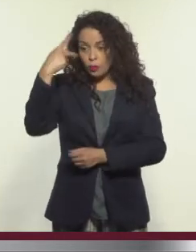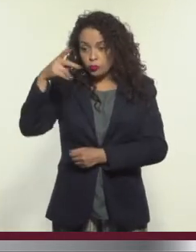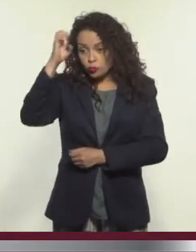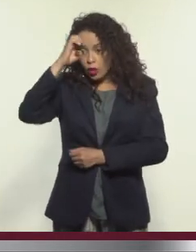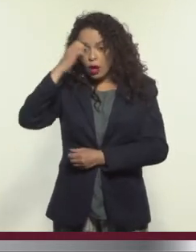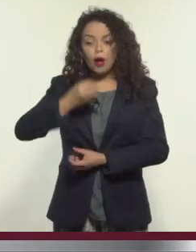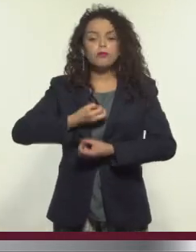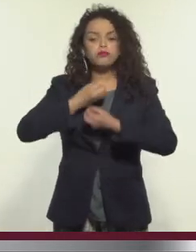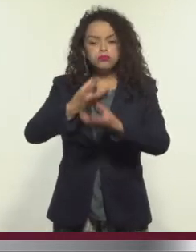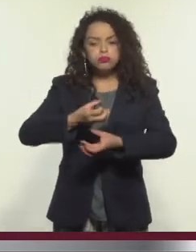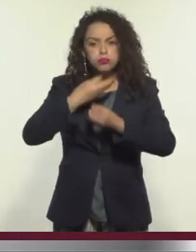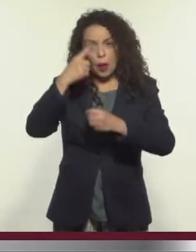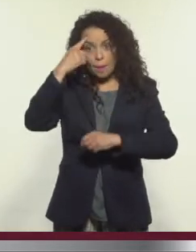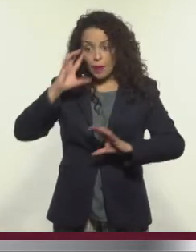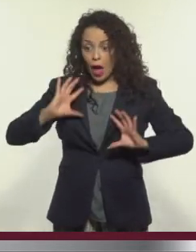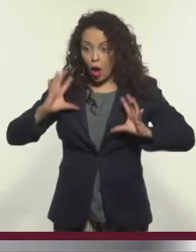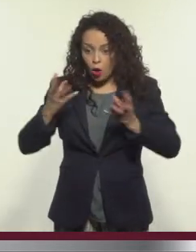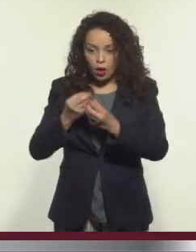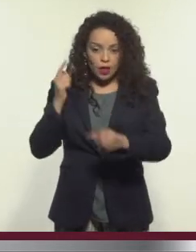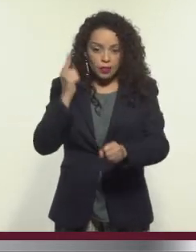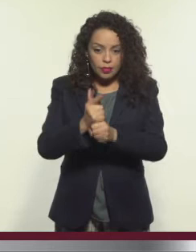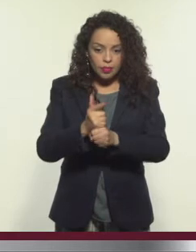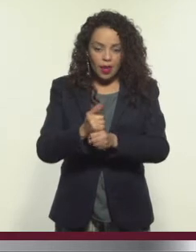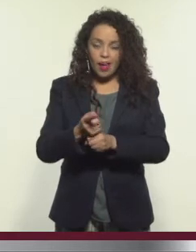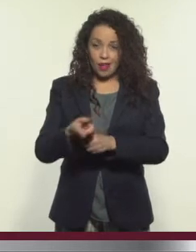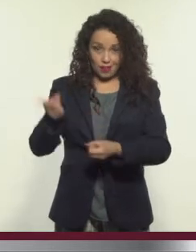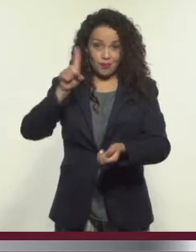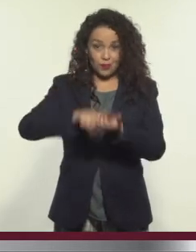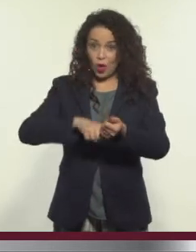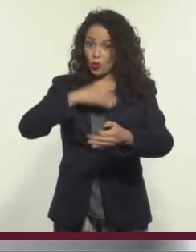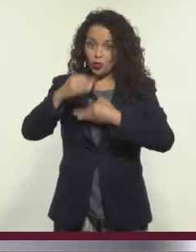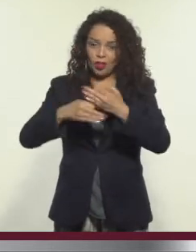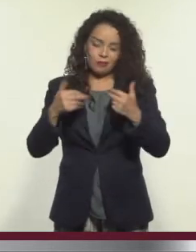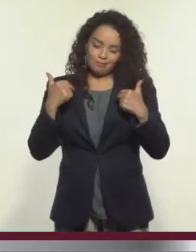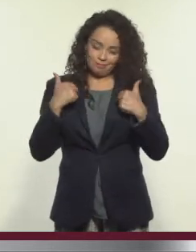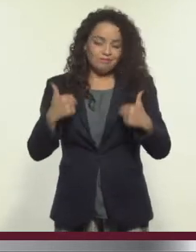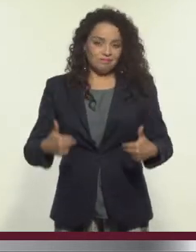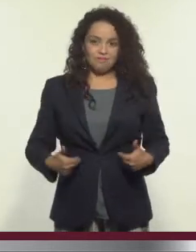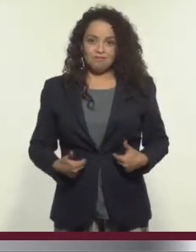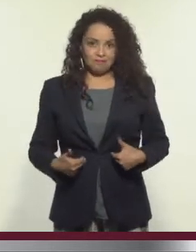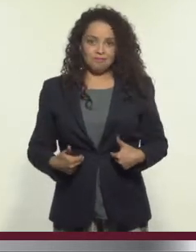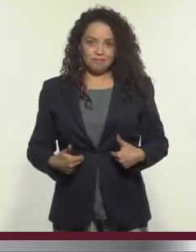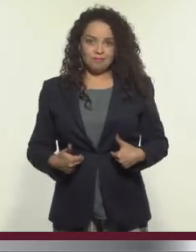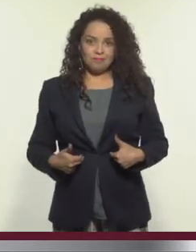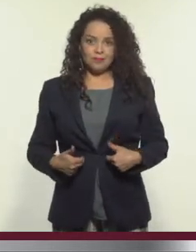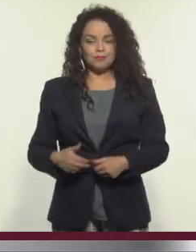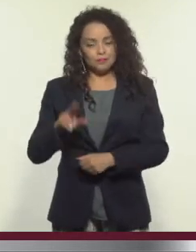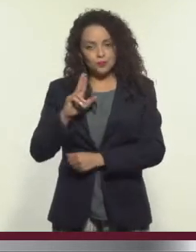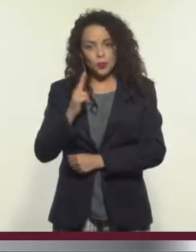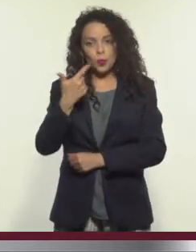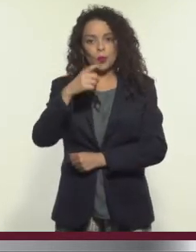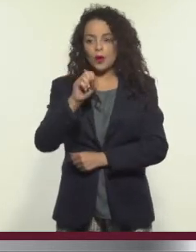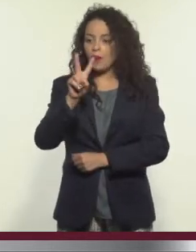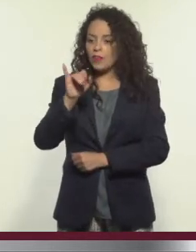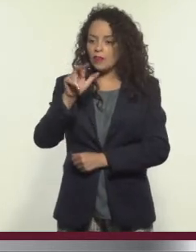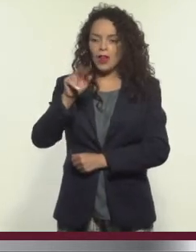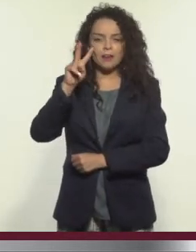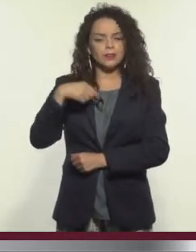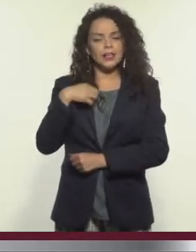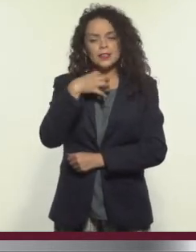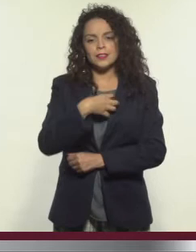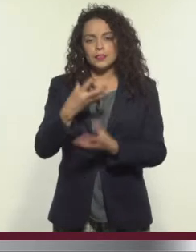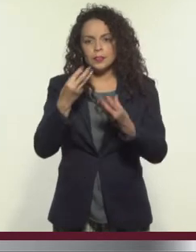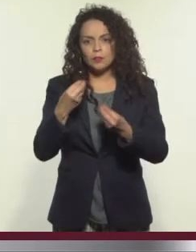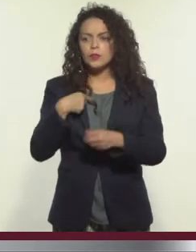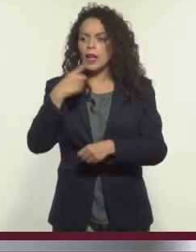para que juntos nos demos cuenta que todos somos humanos. Pues Hugo, Viviana, ha sido un enorme placer. Sin